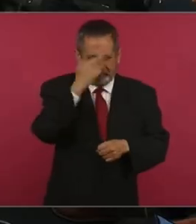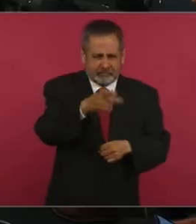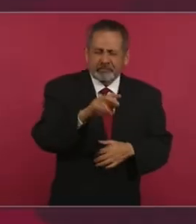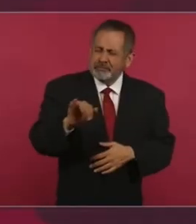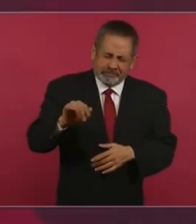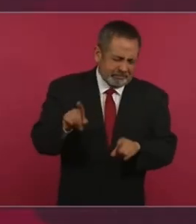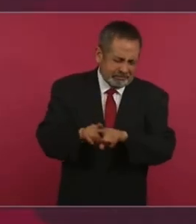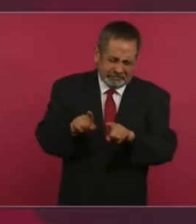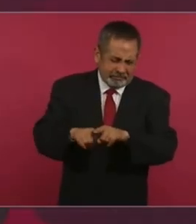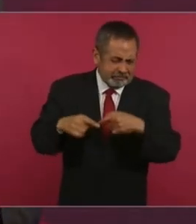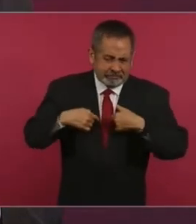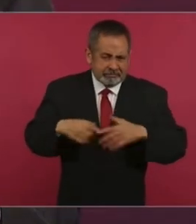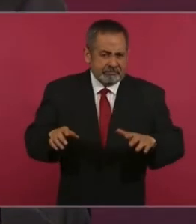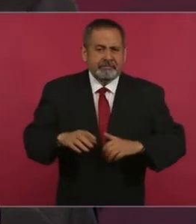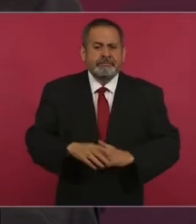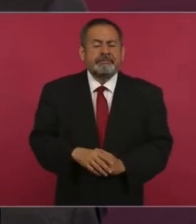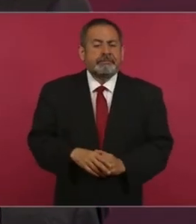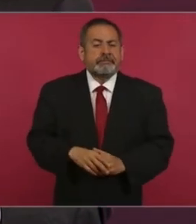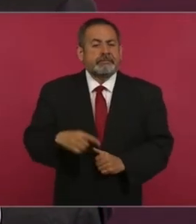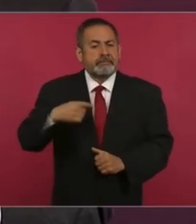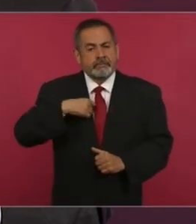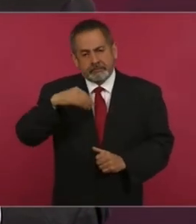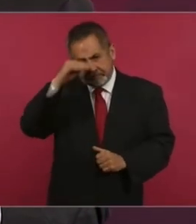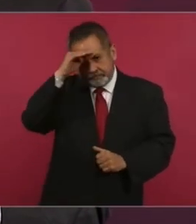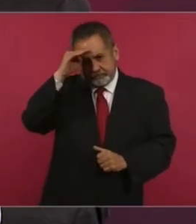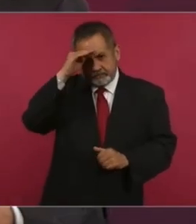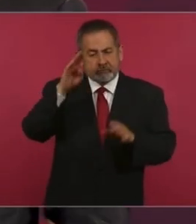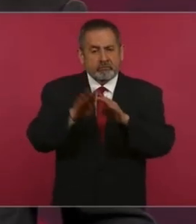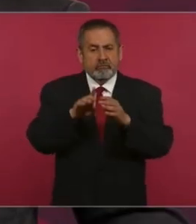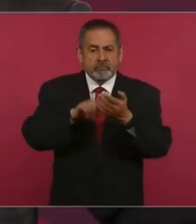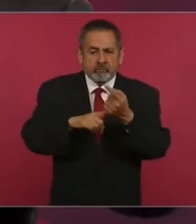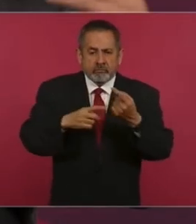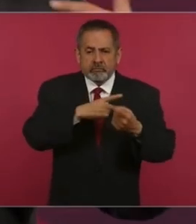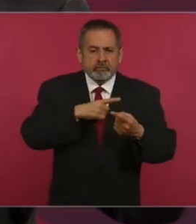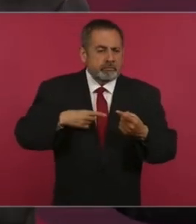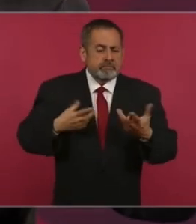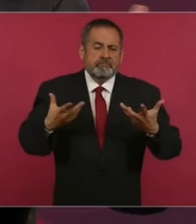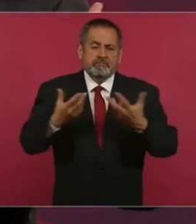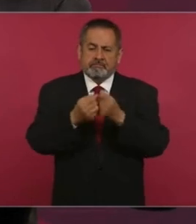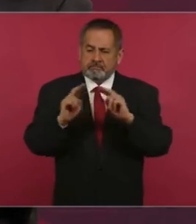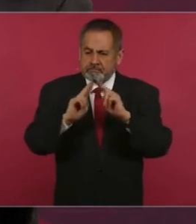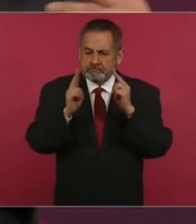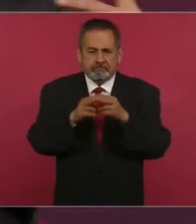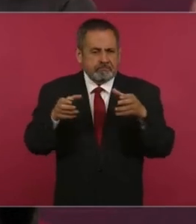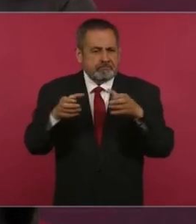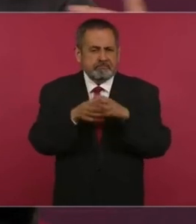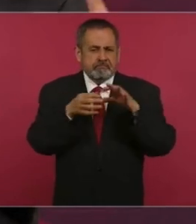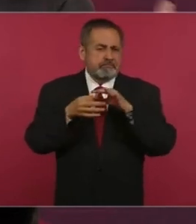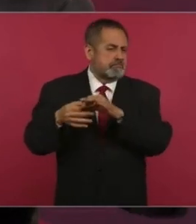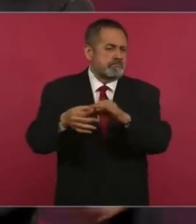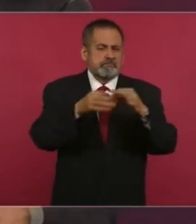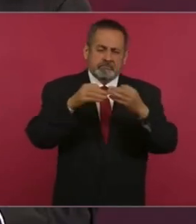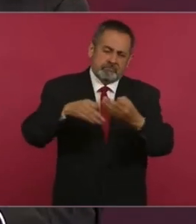porque yo lo que pienso es que tenemos que buscar la unidad de todos